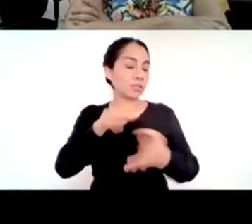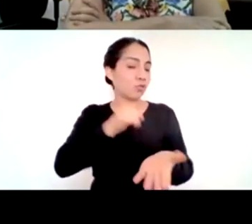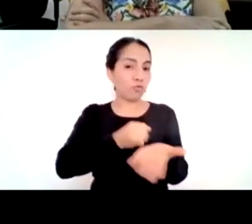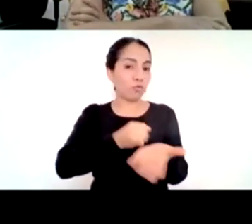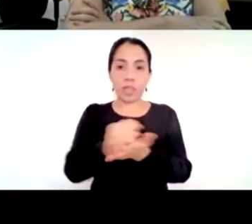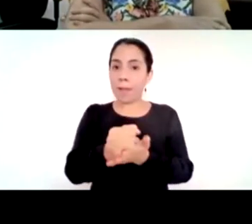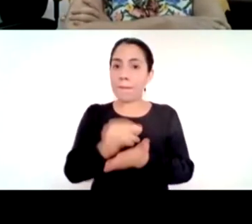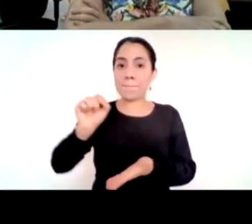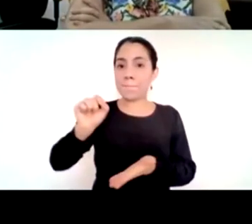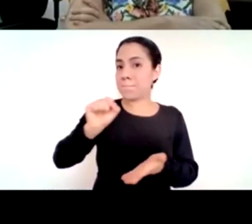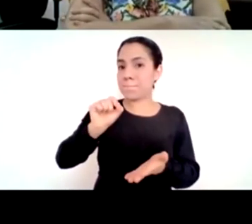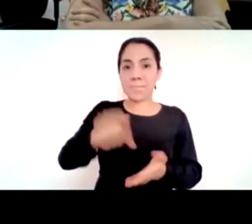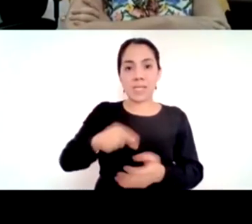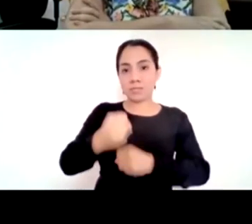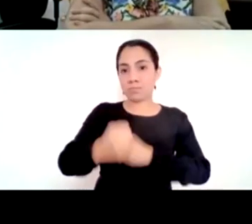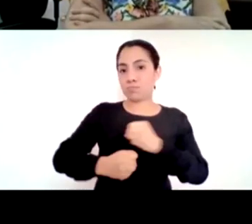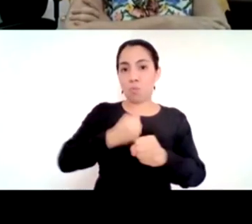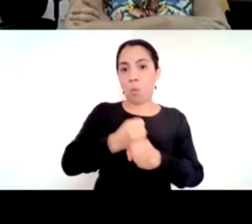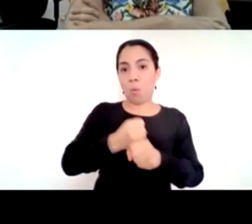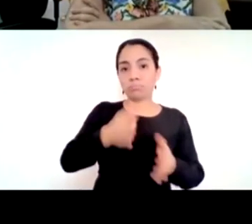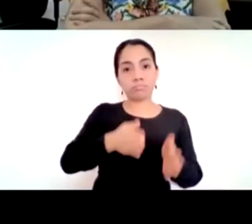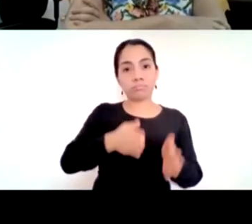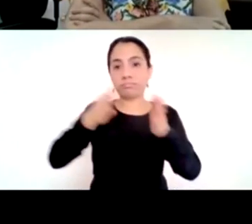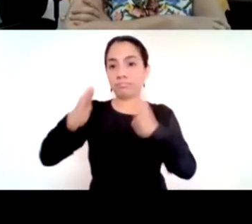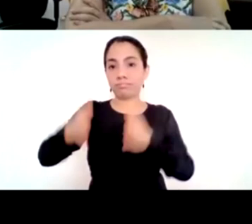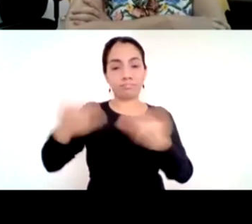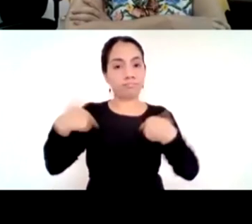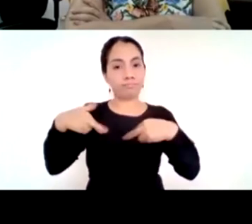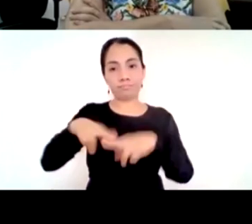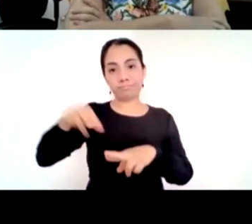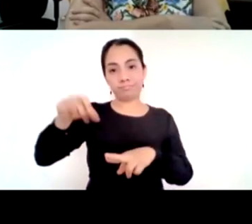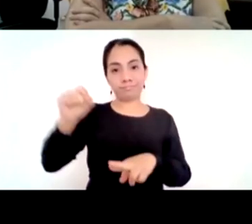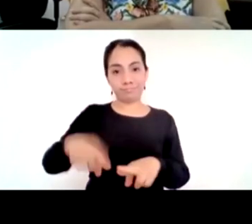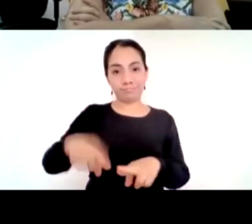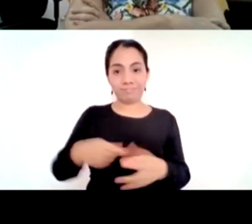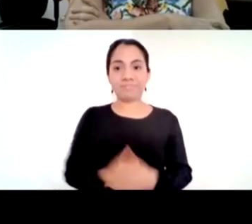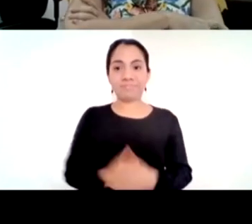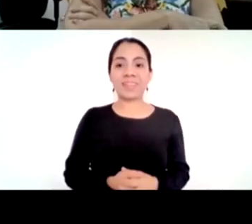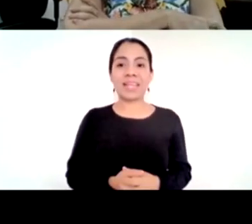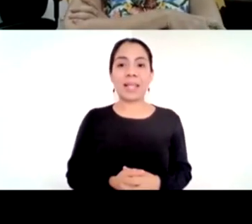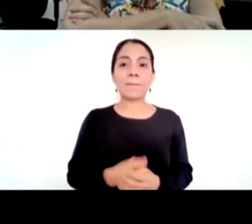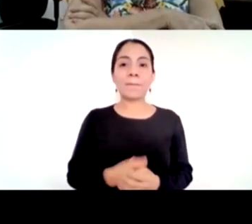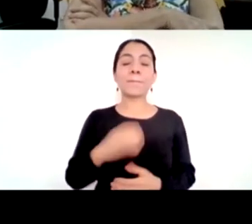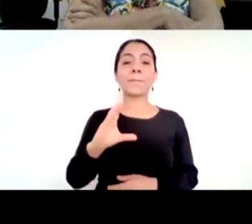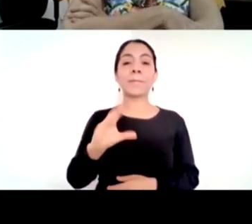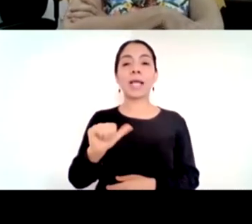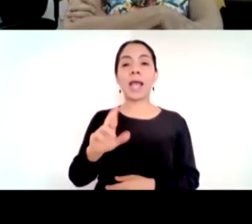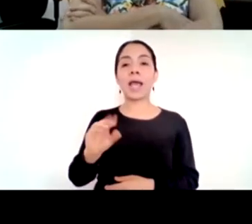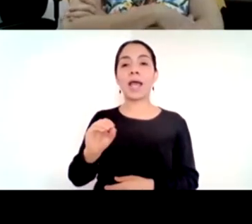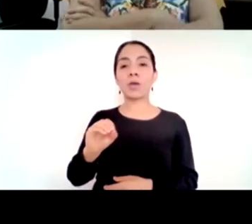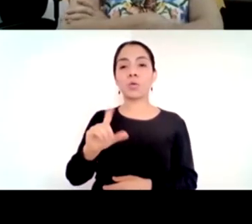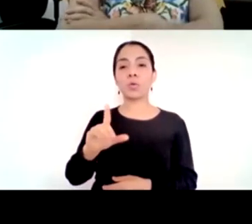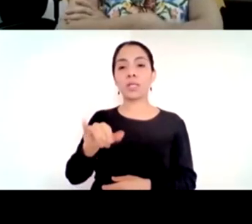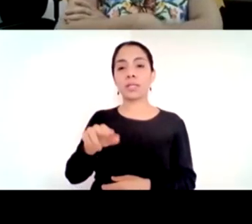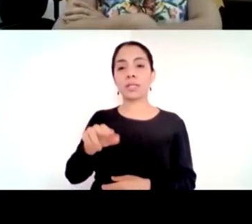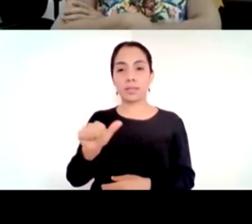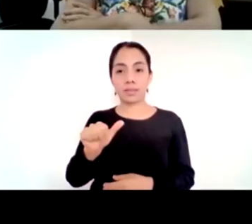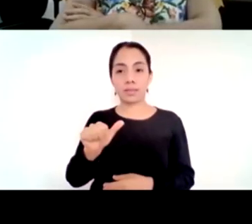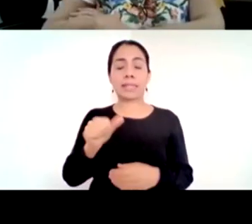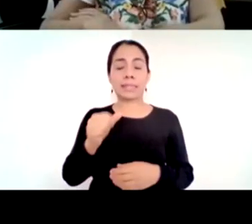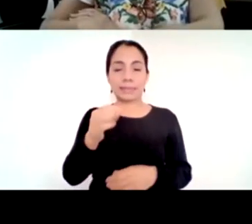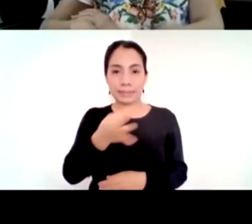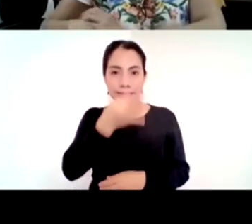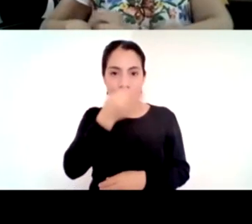ahora solamente nos quedan 12 minutos 13 minutos si bien estoy entonces me encantaría que cada uno nos